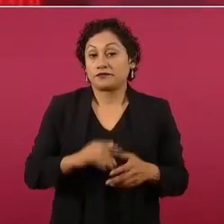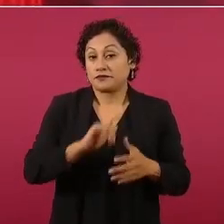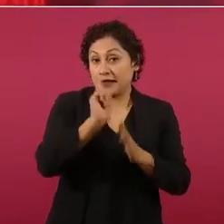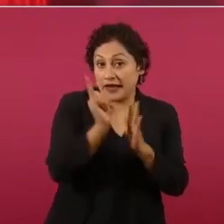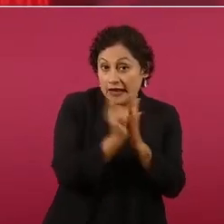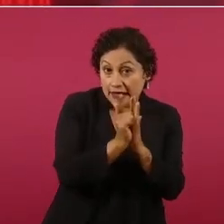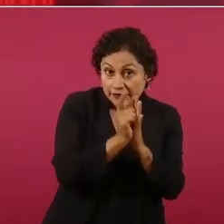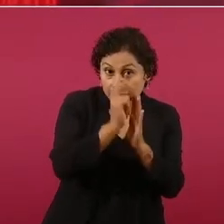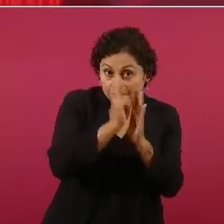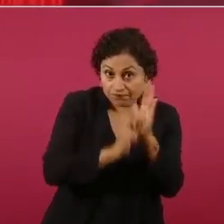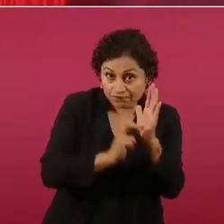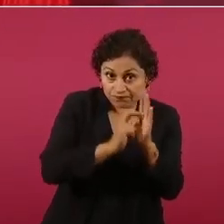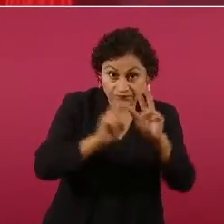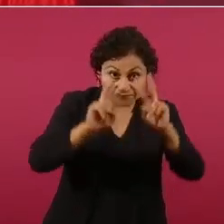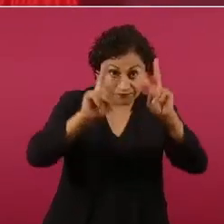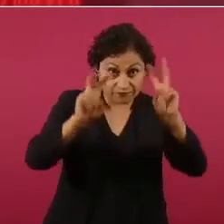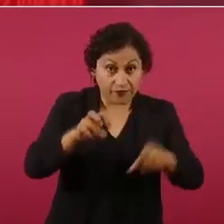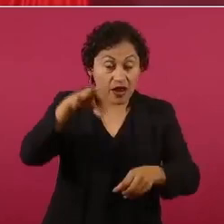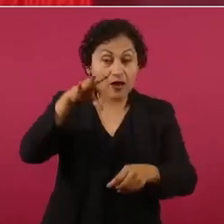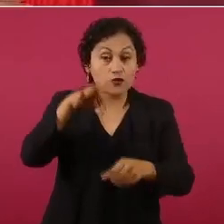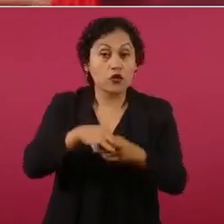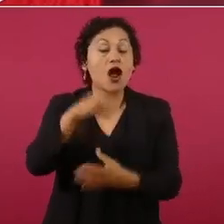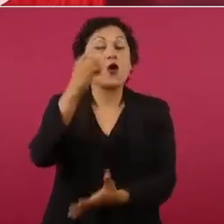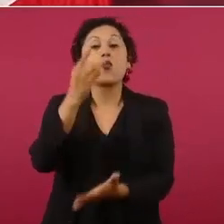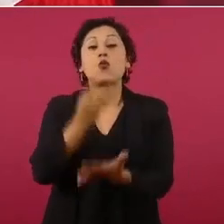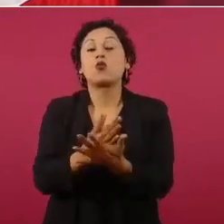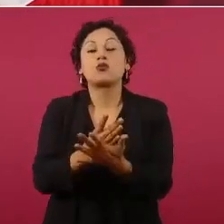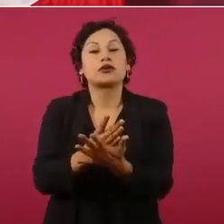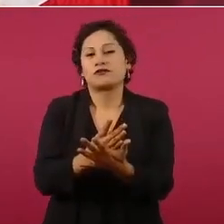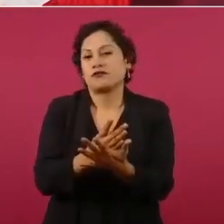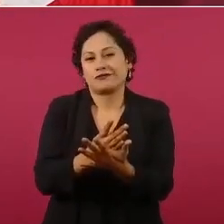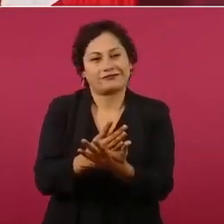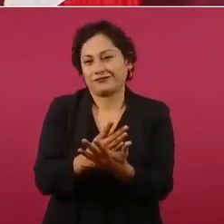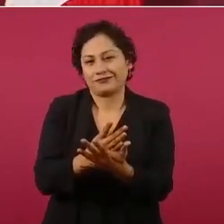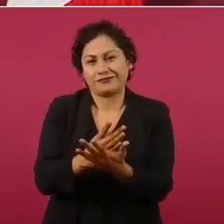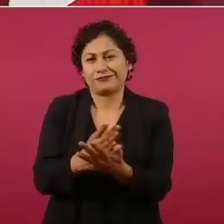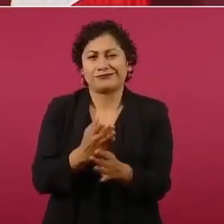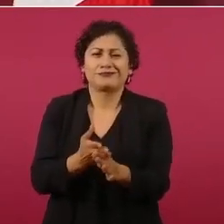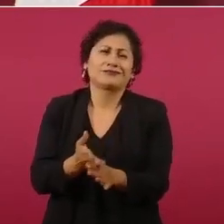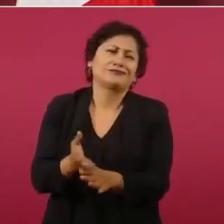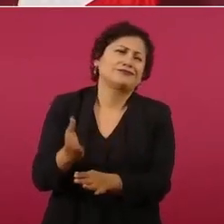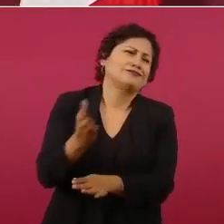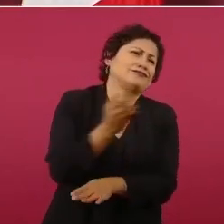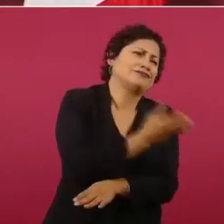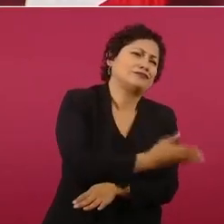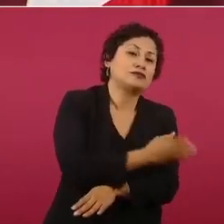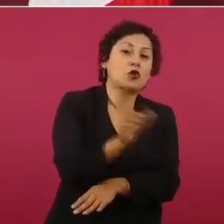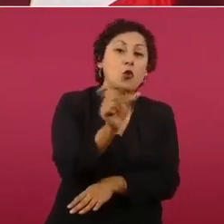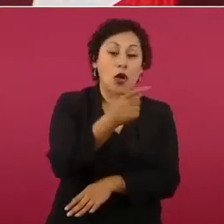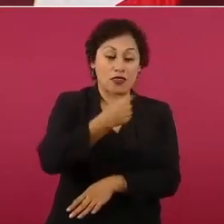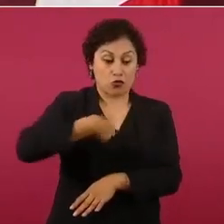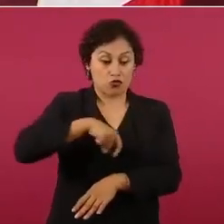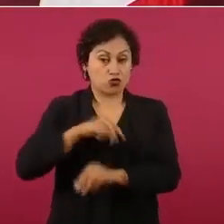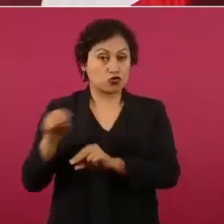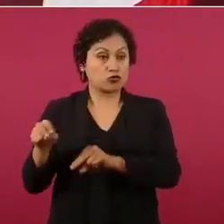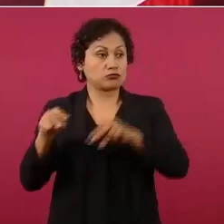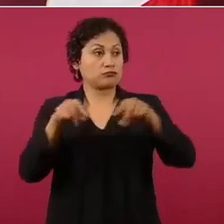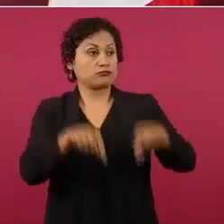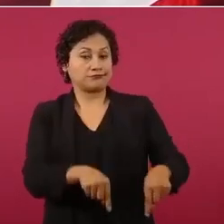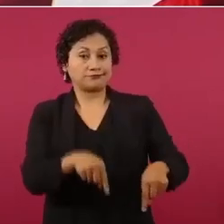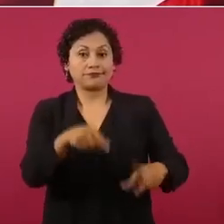pues desde que empezamos se opusieron